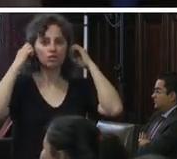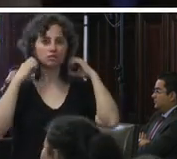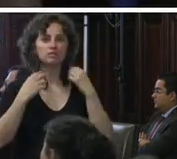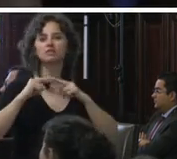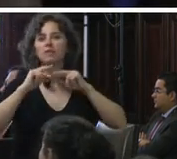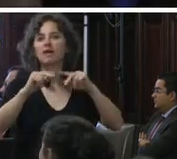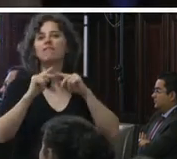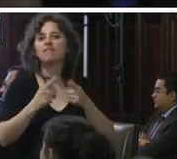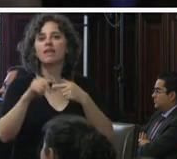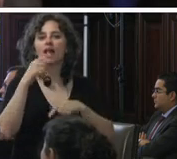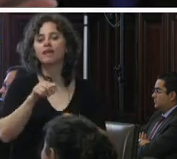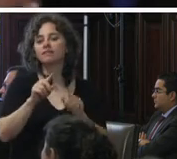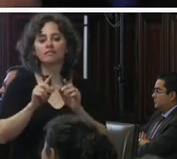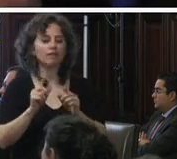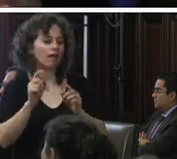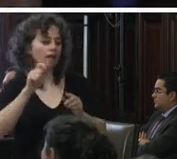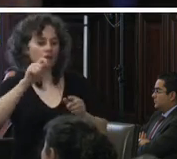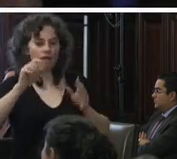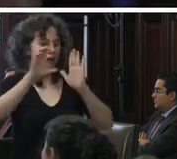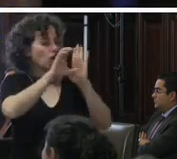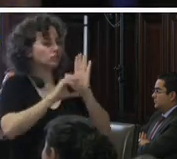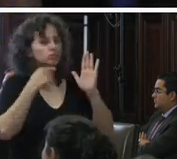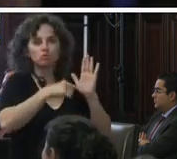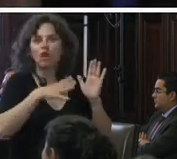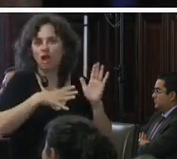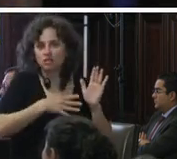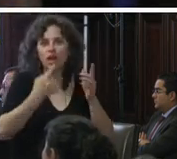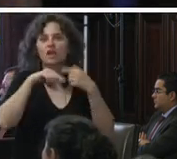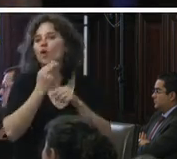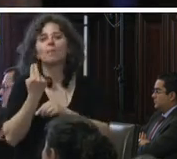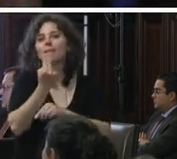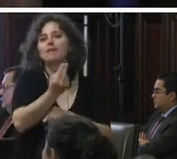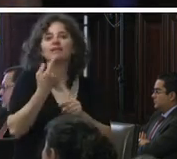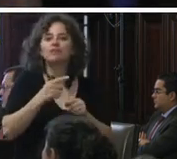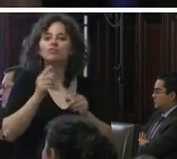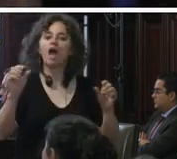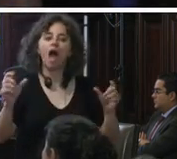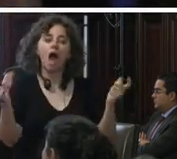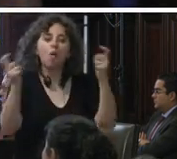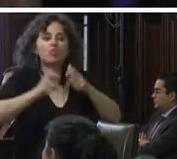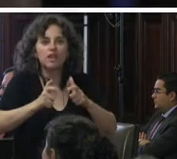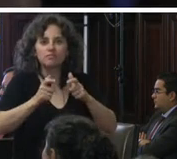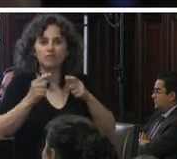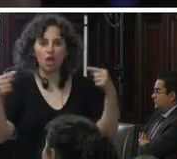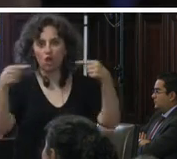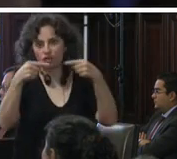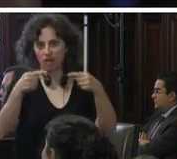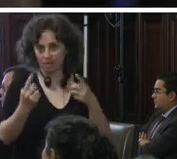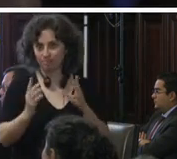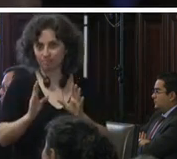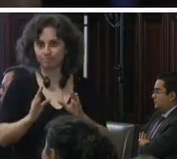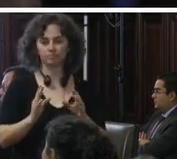mantenga esta figura en la constitución justamente porque lo que no permite es una audiencia contradictoria